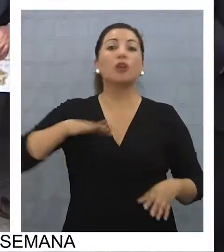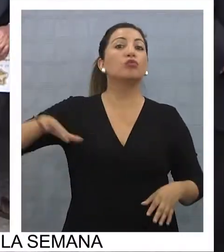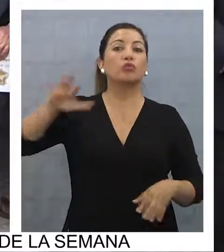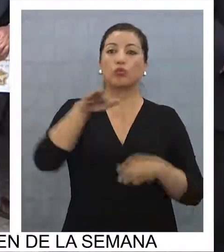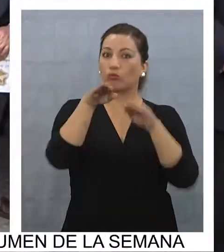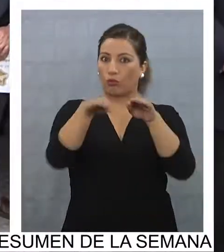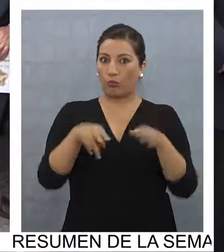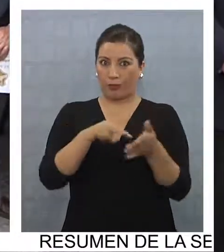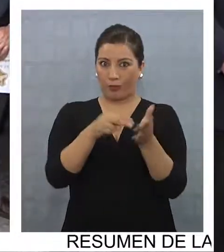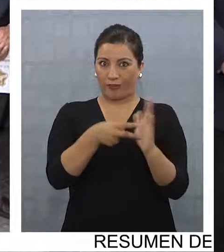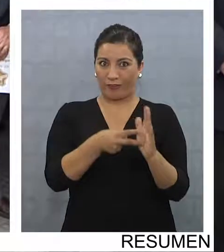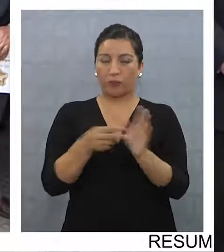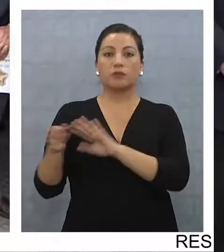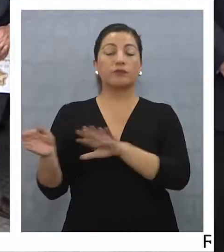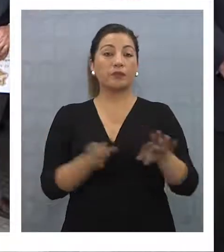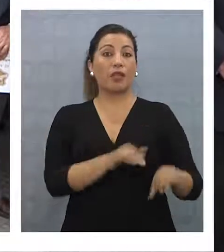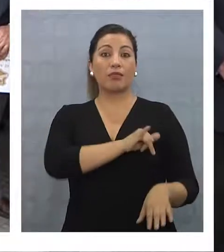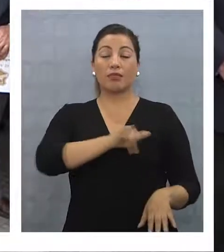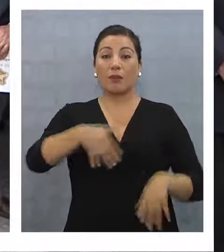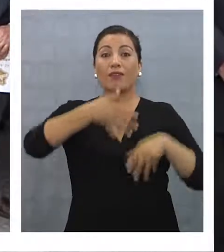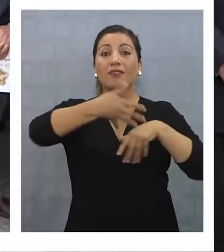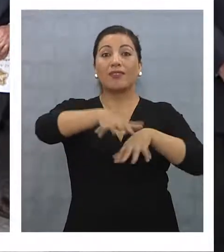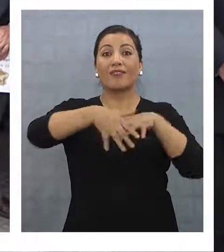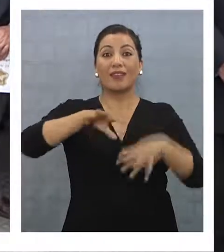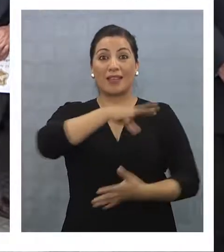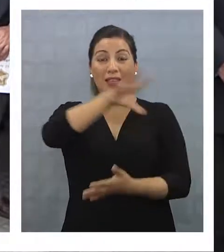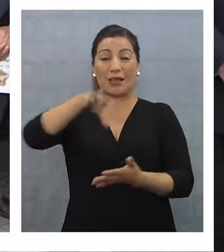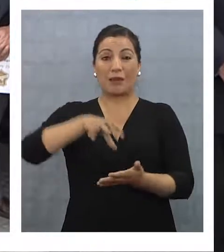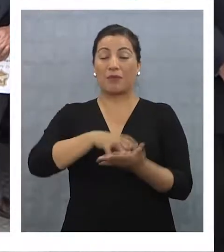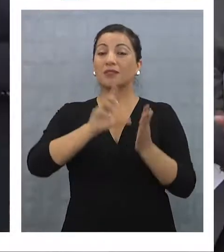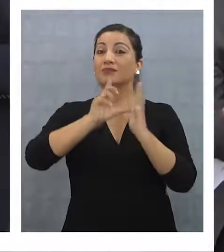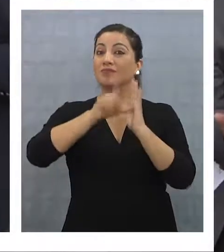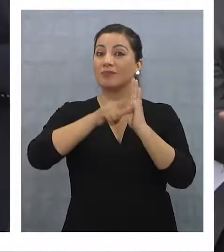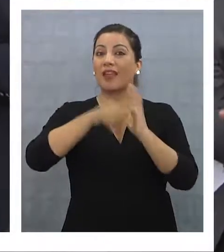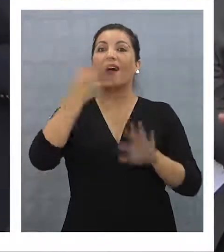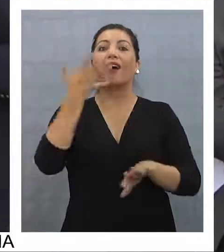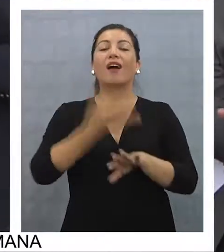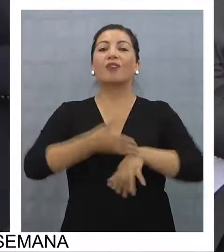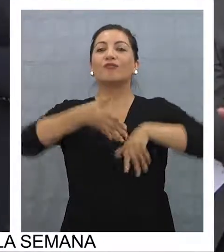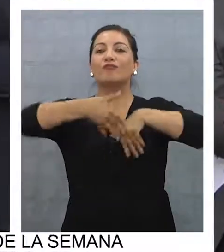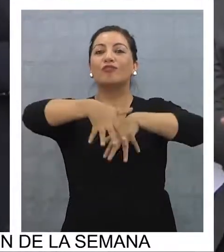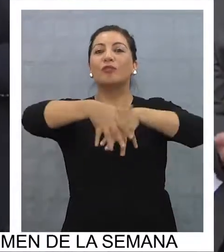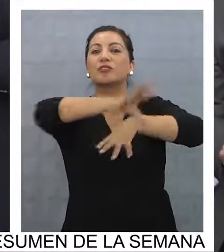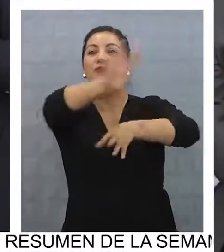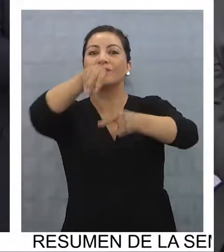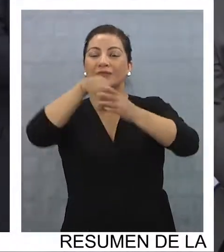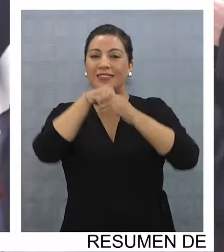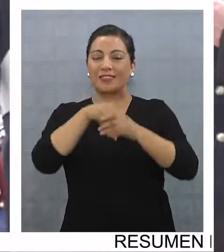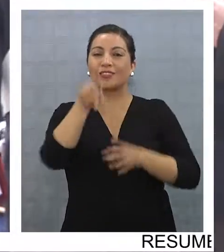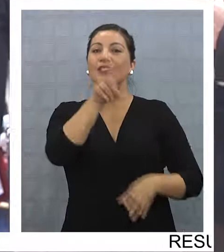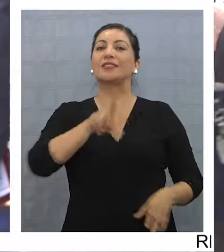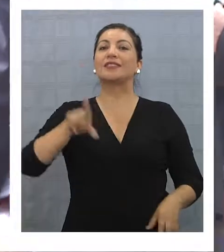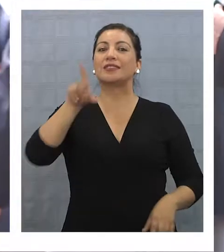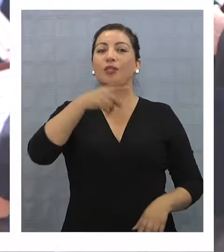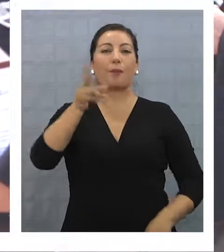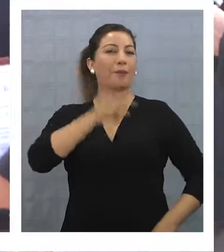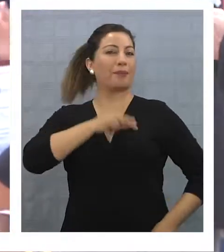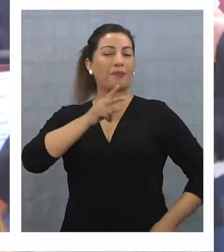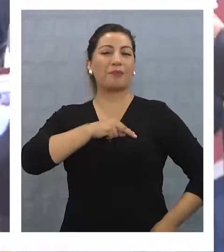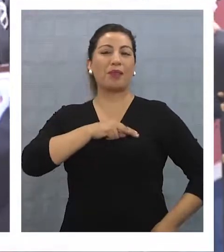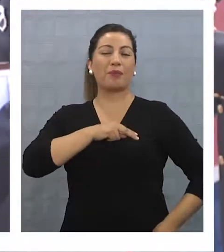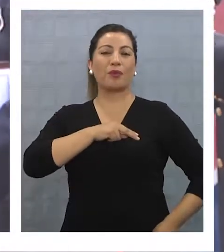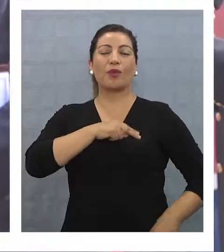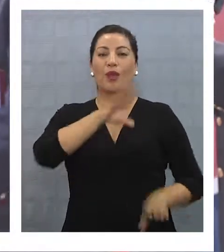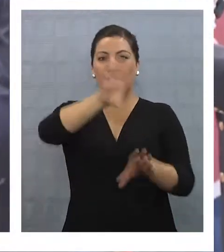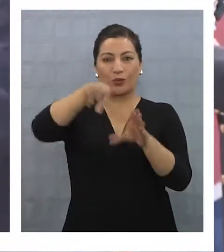lo mismo. Luego del desfile en la Plaza Prat, hubo una formación en el liceo, entrega de distinciones a integrantes de la